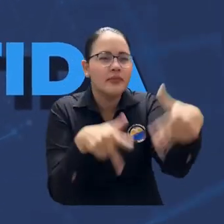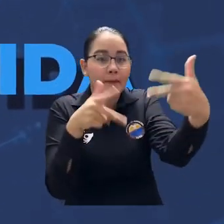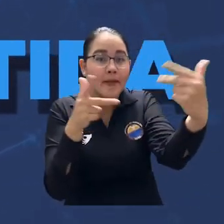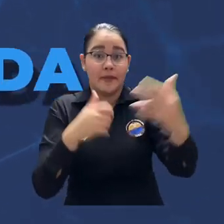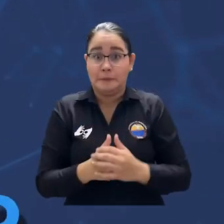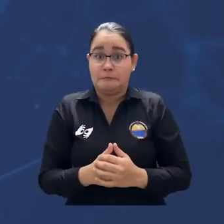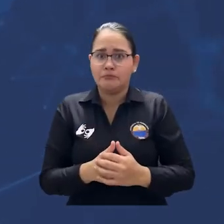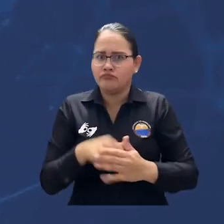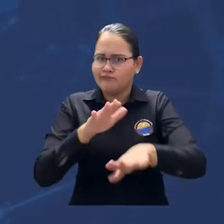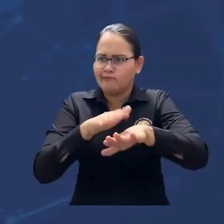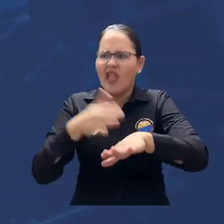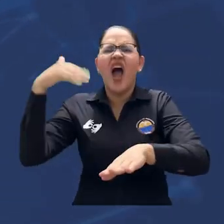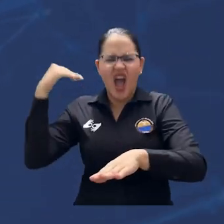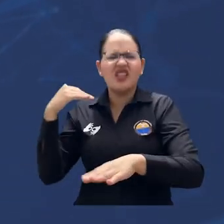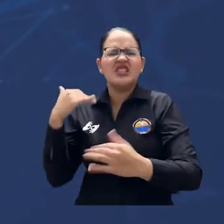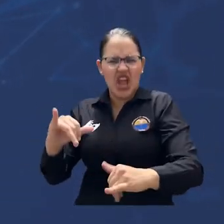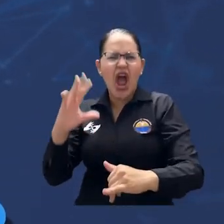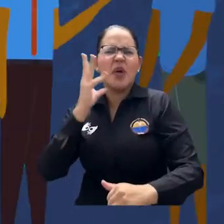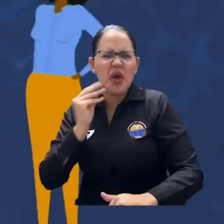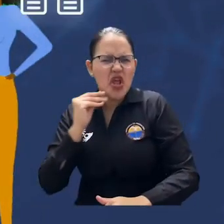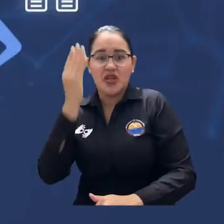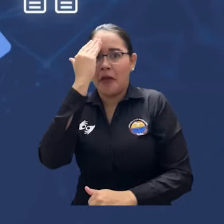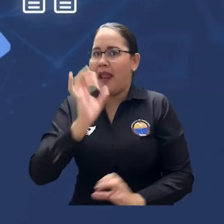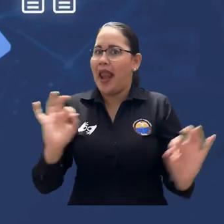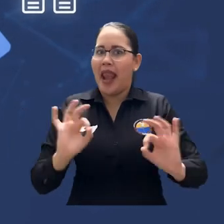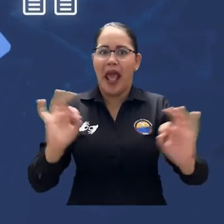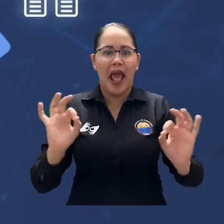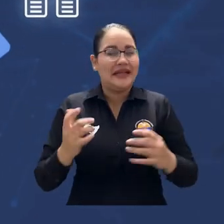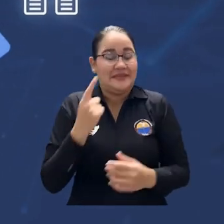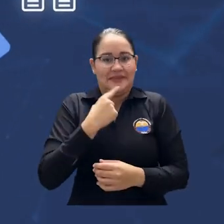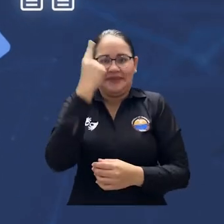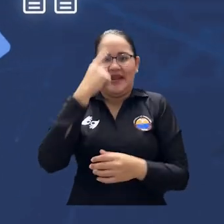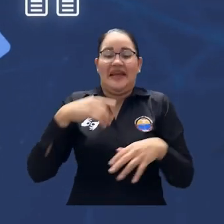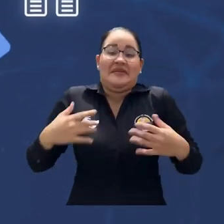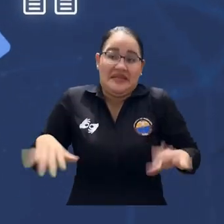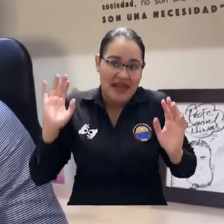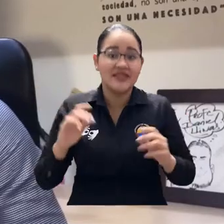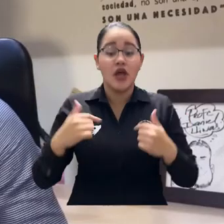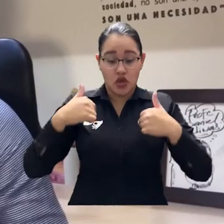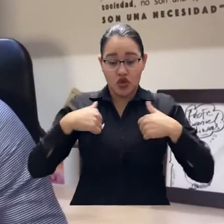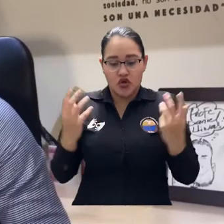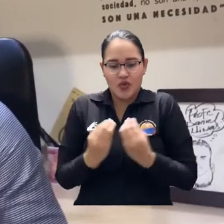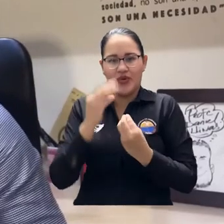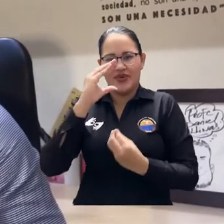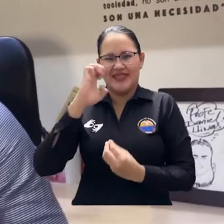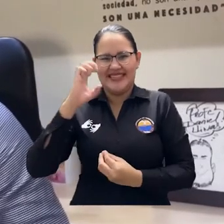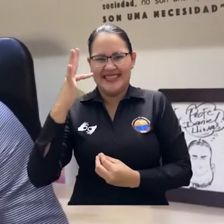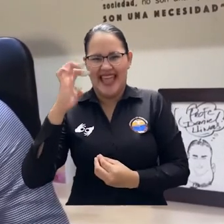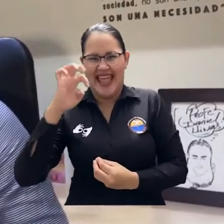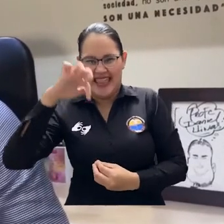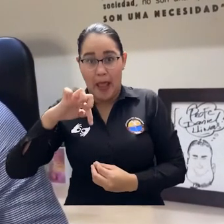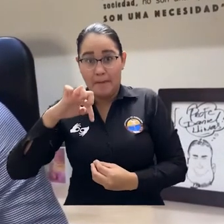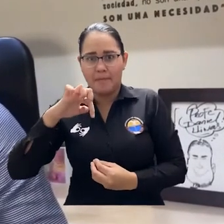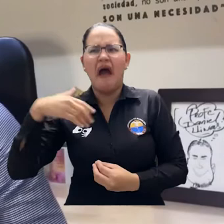tener unos grupos que nunca antes en STEP se había trabajado más de 200 personas El taller se llevó a cabo a